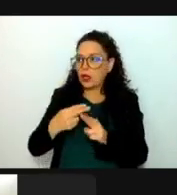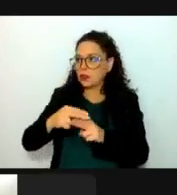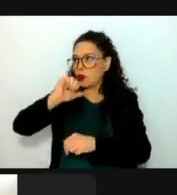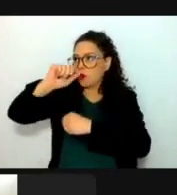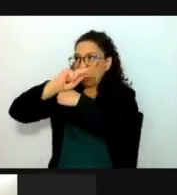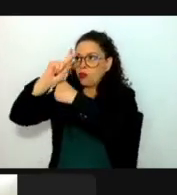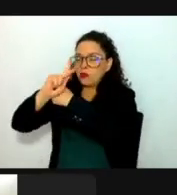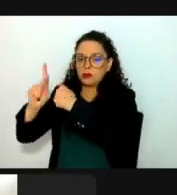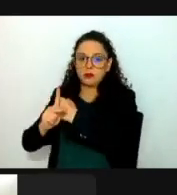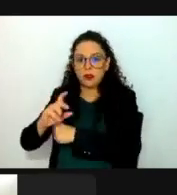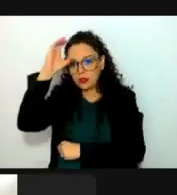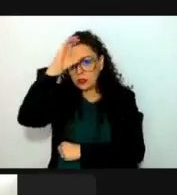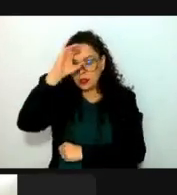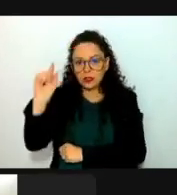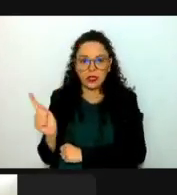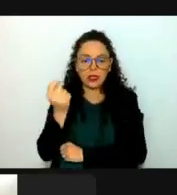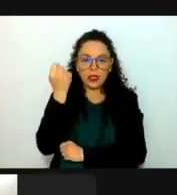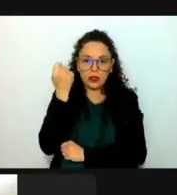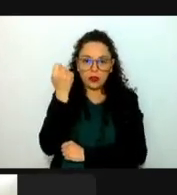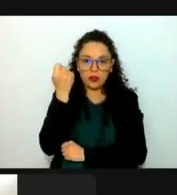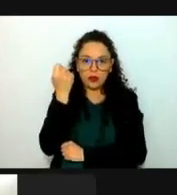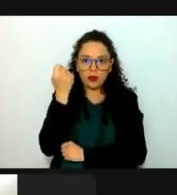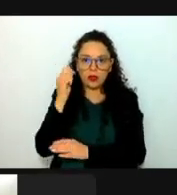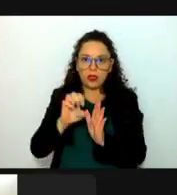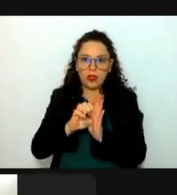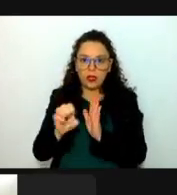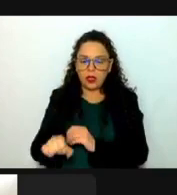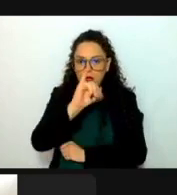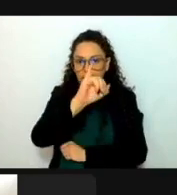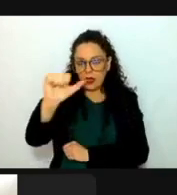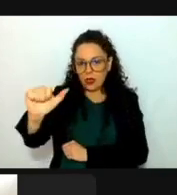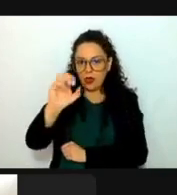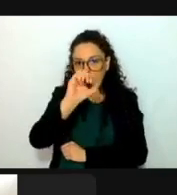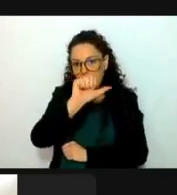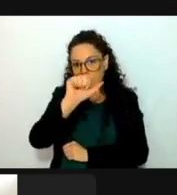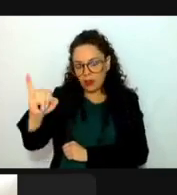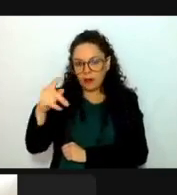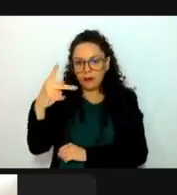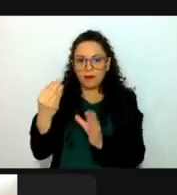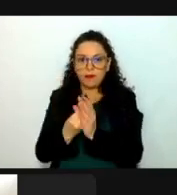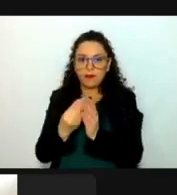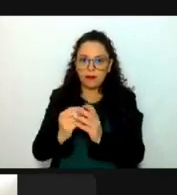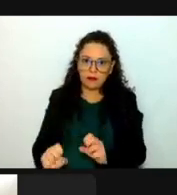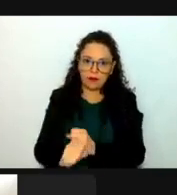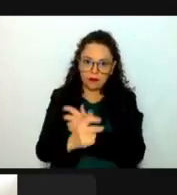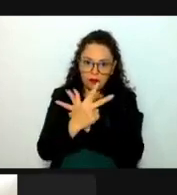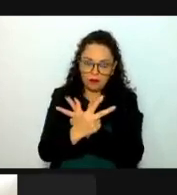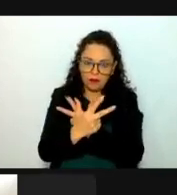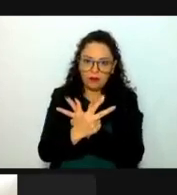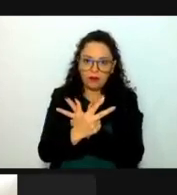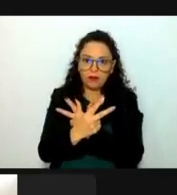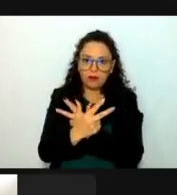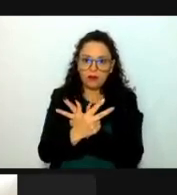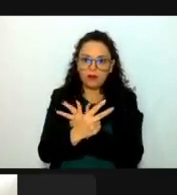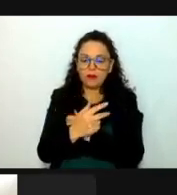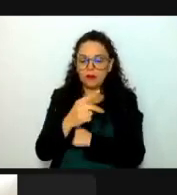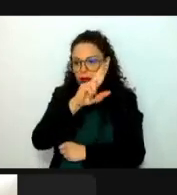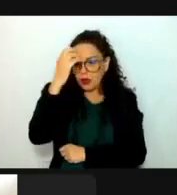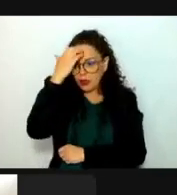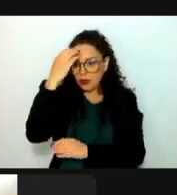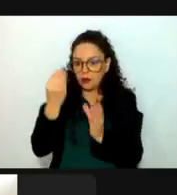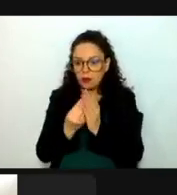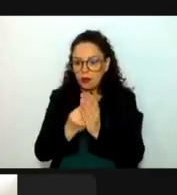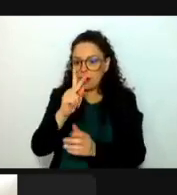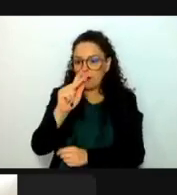campos de ciencia y la tecnología, en áreas como inteligencia artificial, percepción remota, reconocimiento de patrones, seguridad pública y nacional,